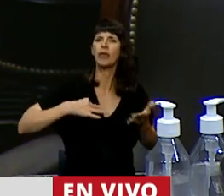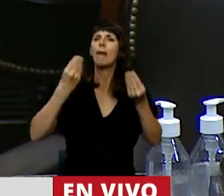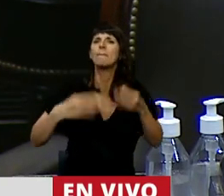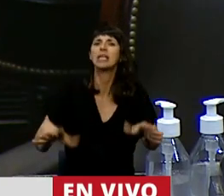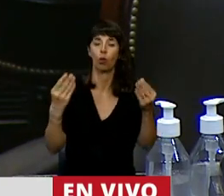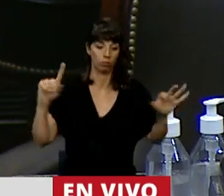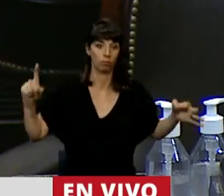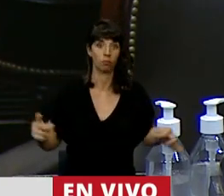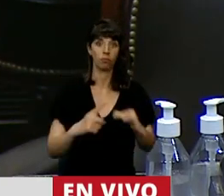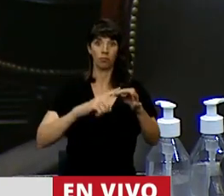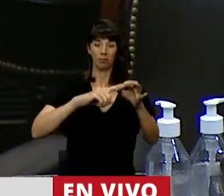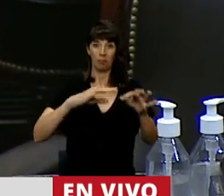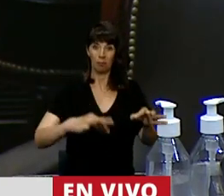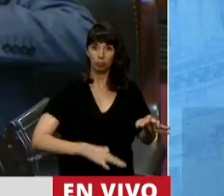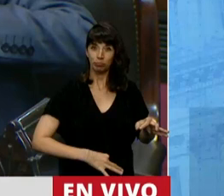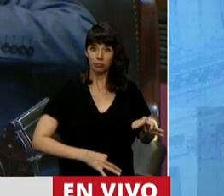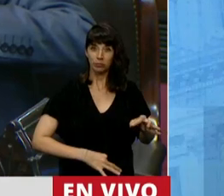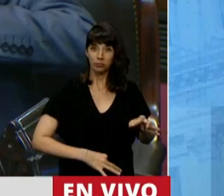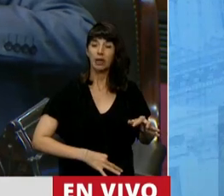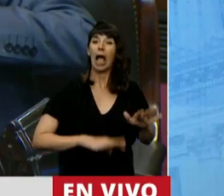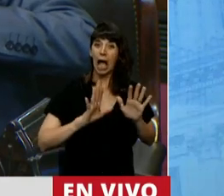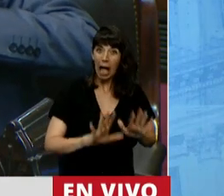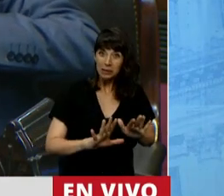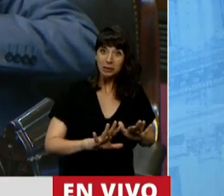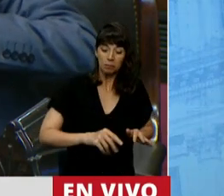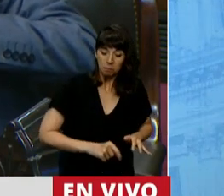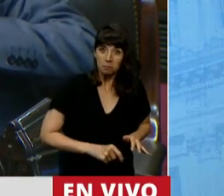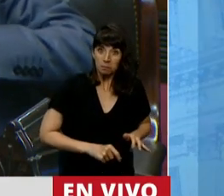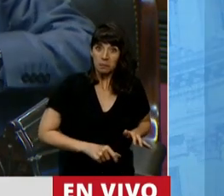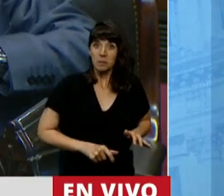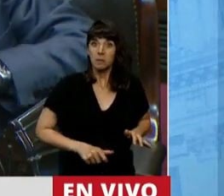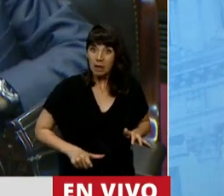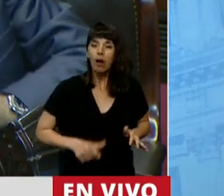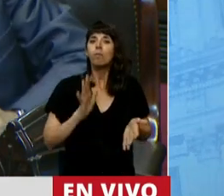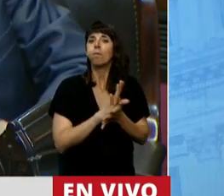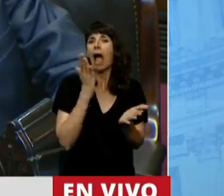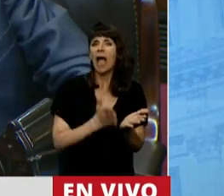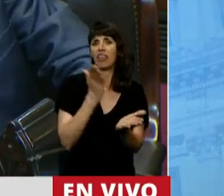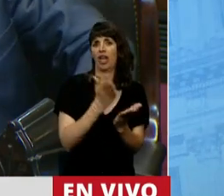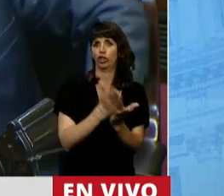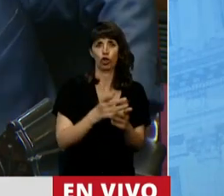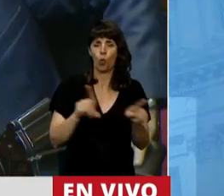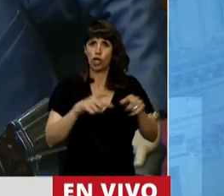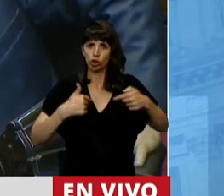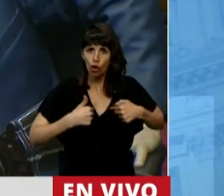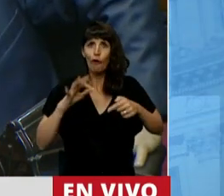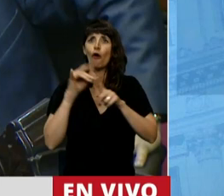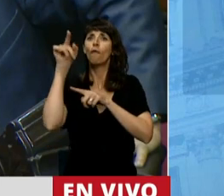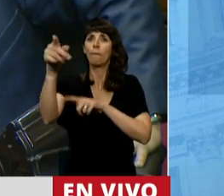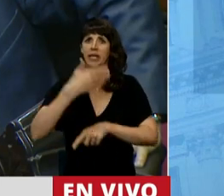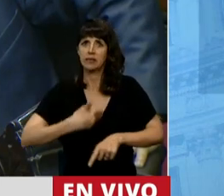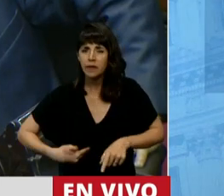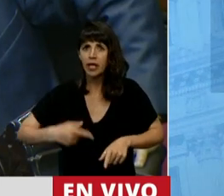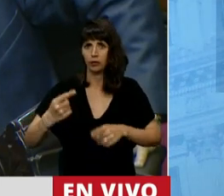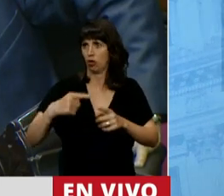materno, y por lo tanto esa criatura que se está gestando, tiene derechos, como los tengo yo, como lo tiene usted, señor Presidente, y